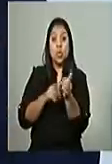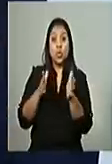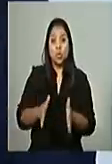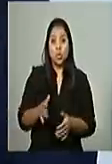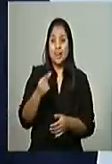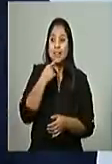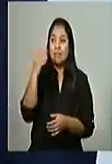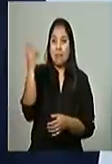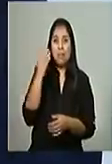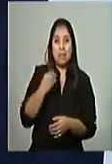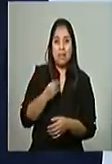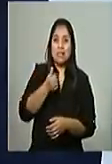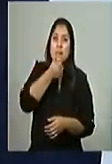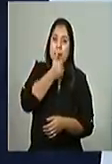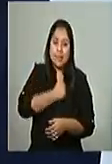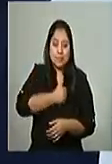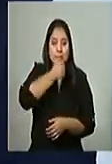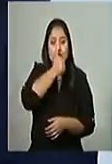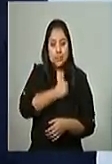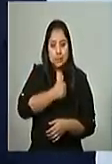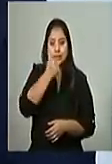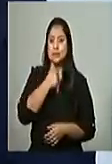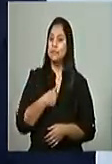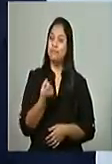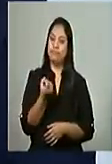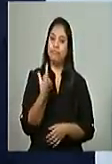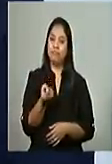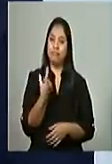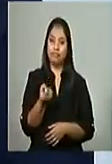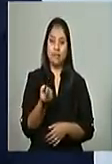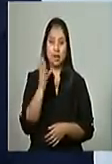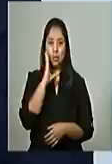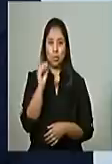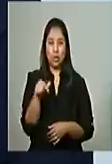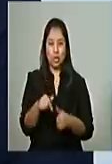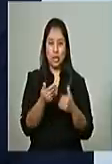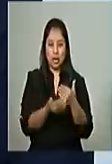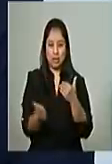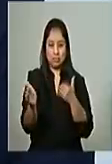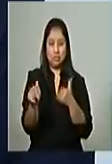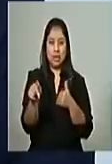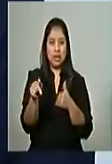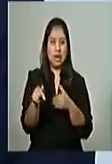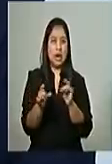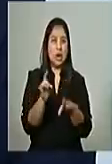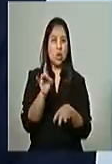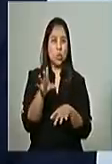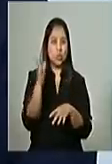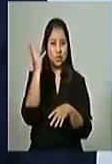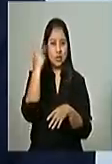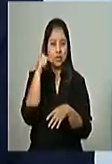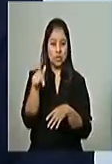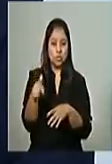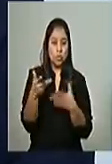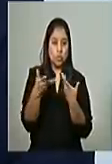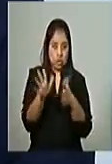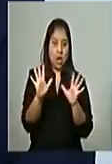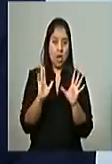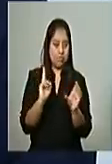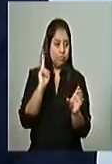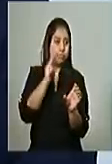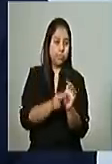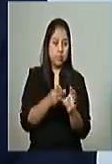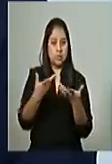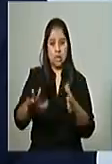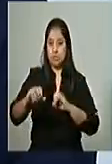paciencia, que por cierto me hace falta, porque dentro de muy pocos días, primero Dios, volveré a mi